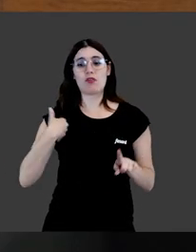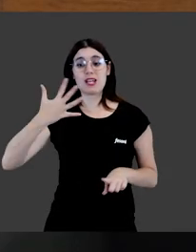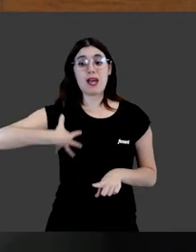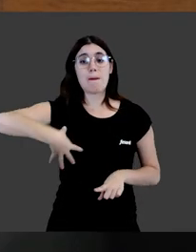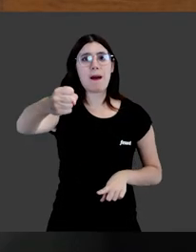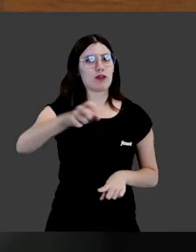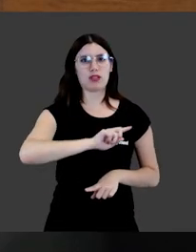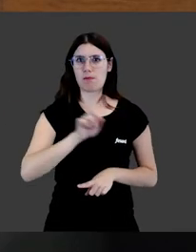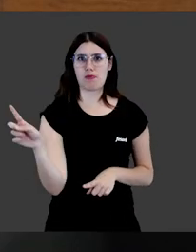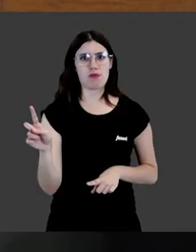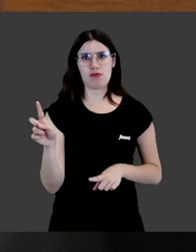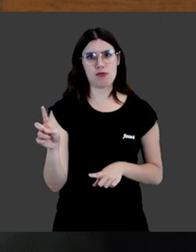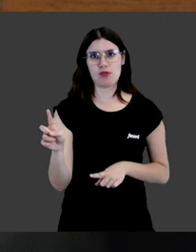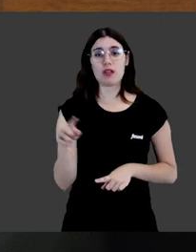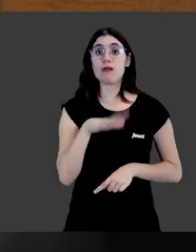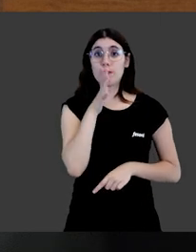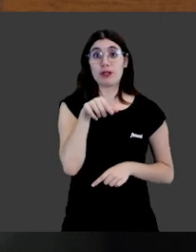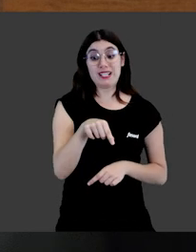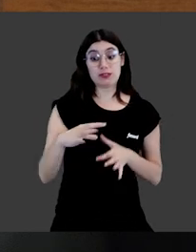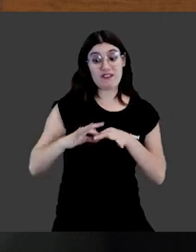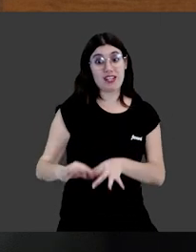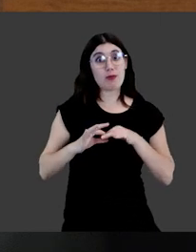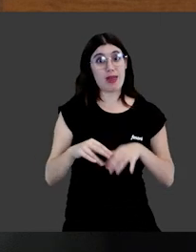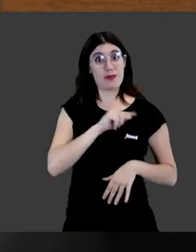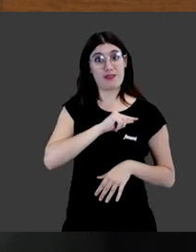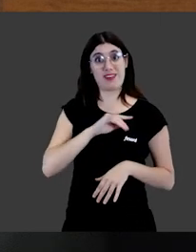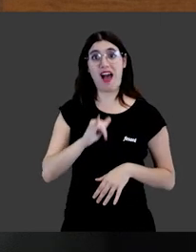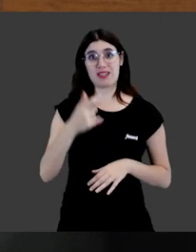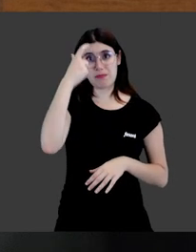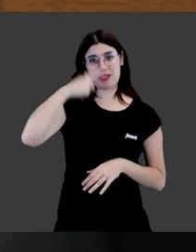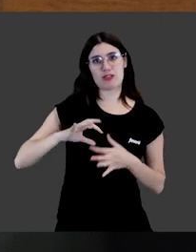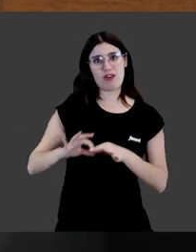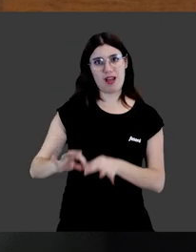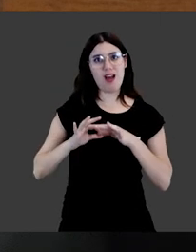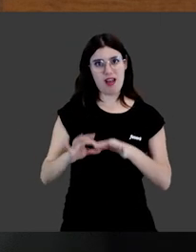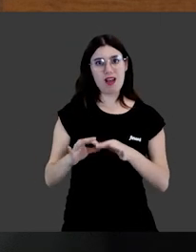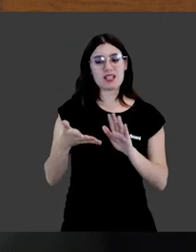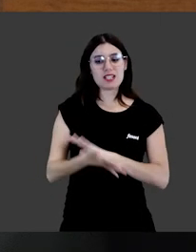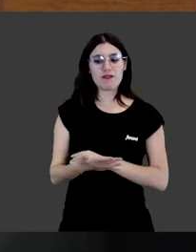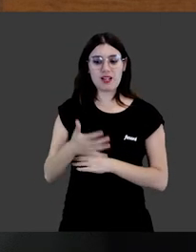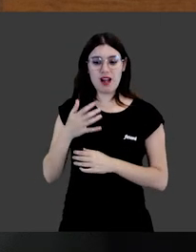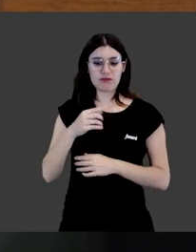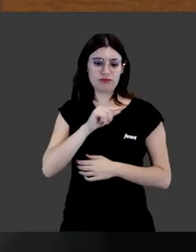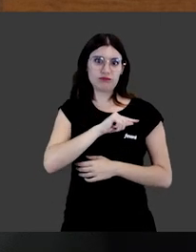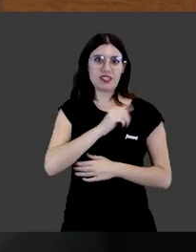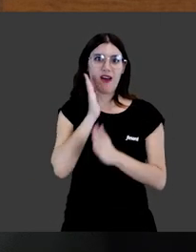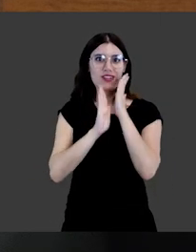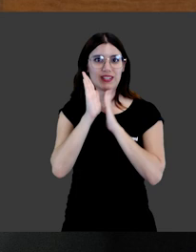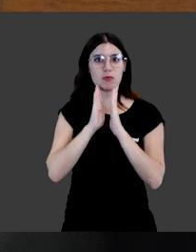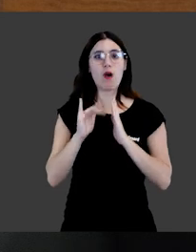de embargo esos animales de compañía precisamente por esa vinculación que tienen con la persona en sí, por ese vínculo